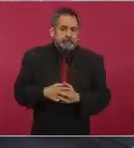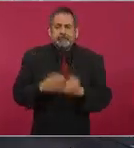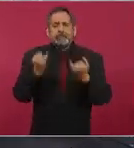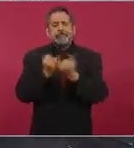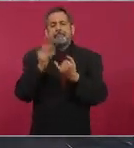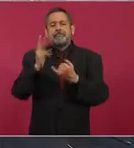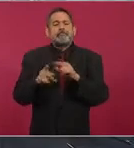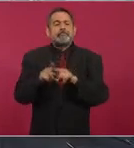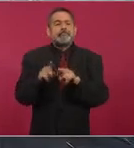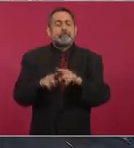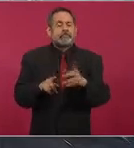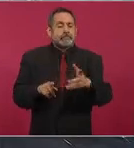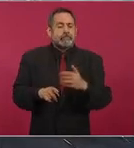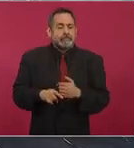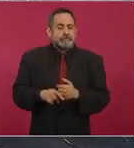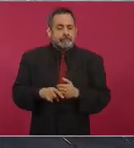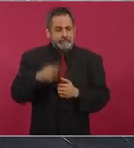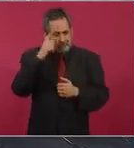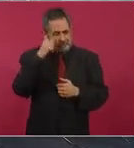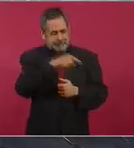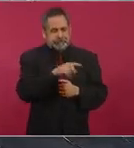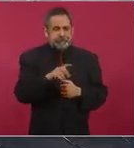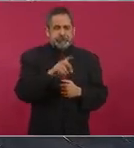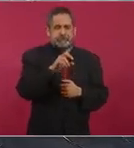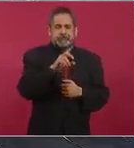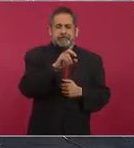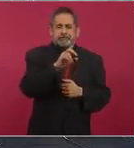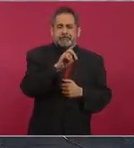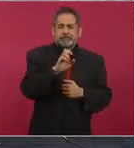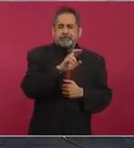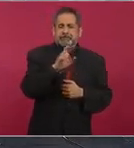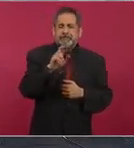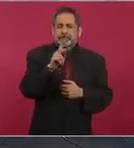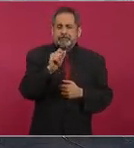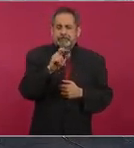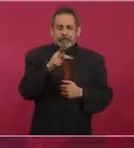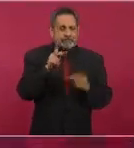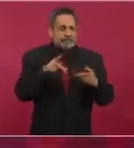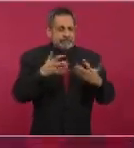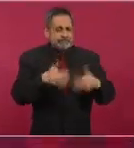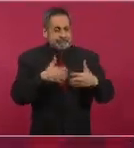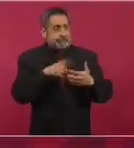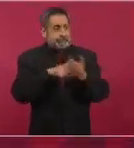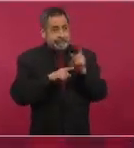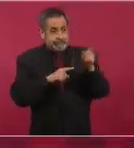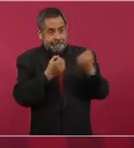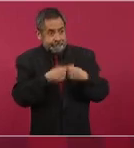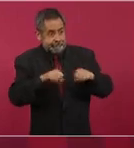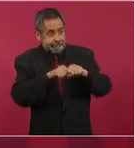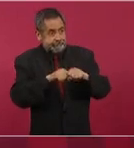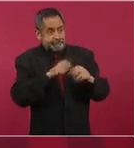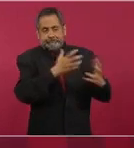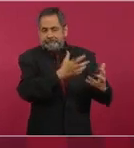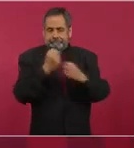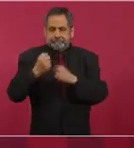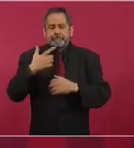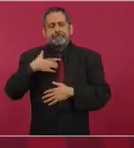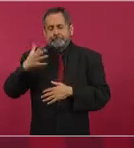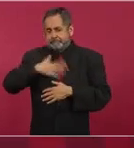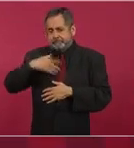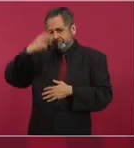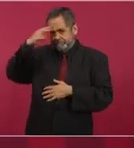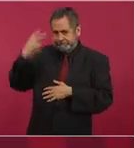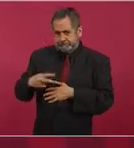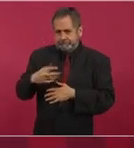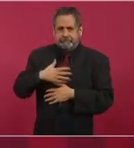las acciones de Deer Park y esa refinería ya es de México pues